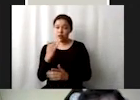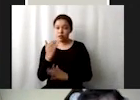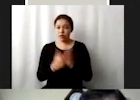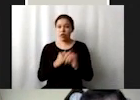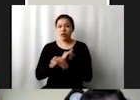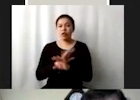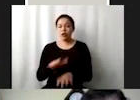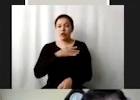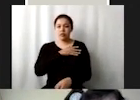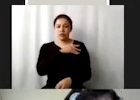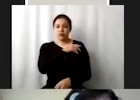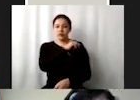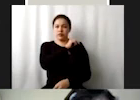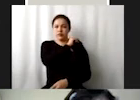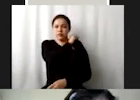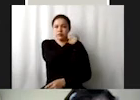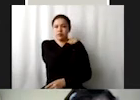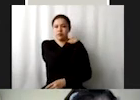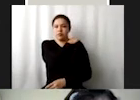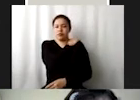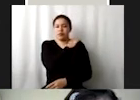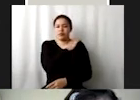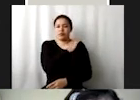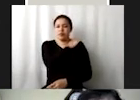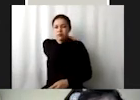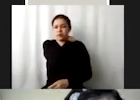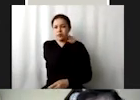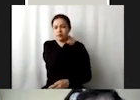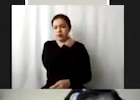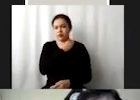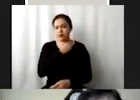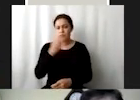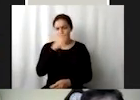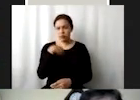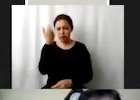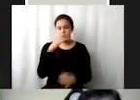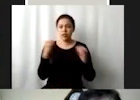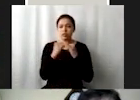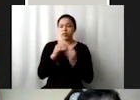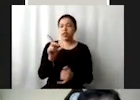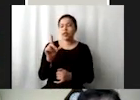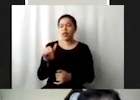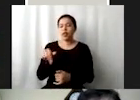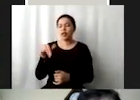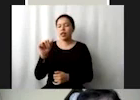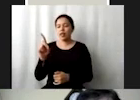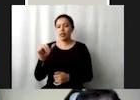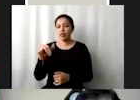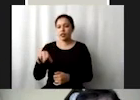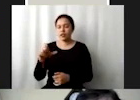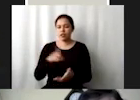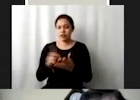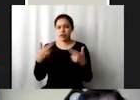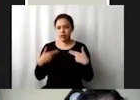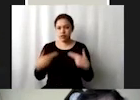si la pueden ver por acá del Instituto Danés de Derechos Humanos y lo que hace esta